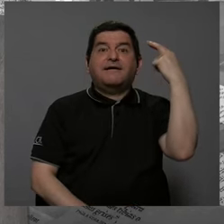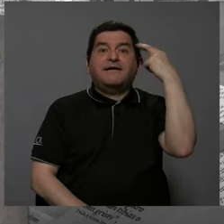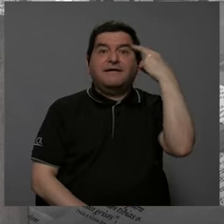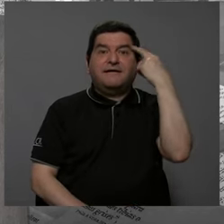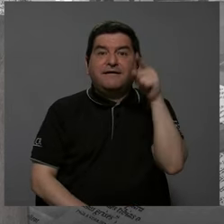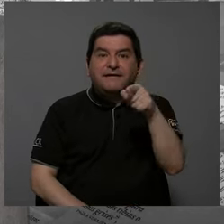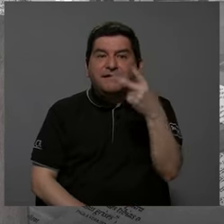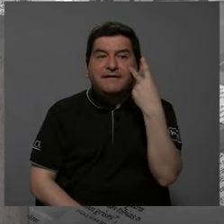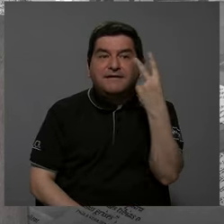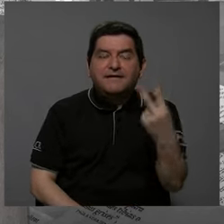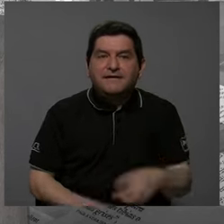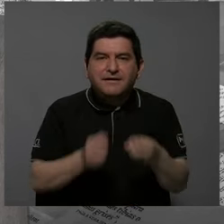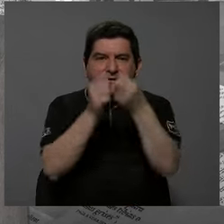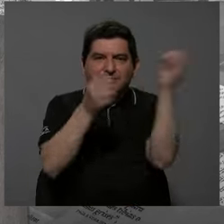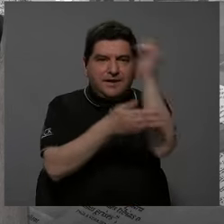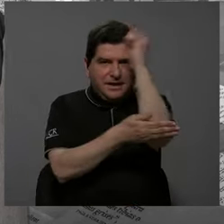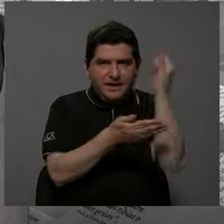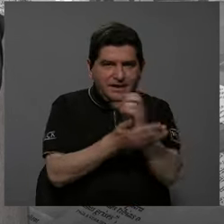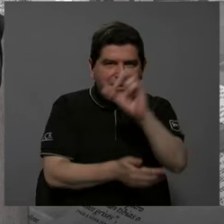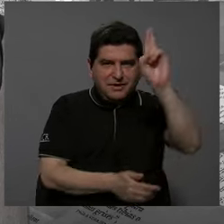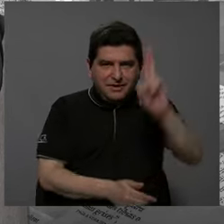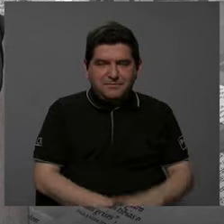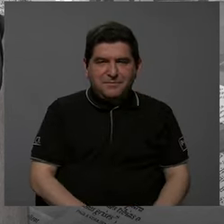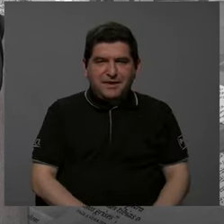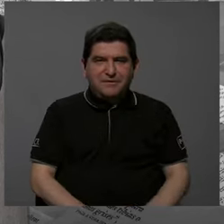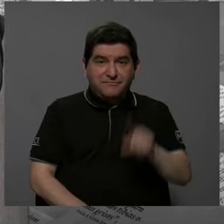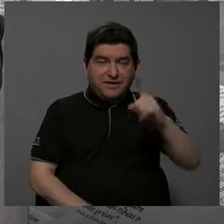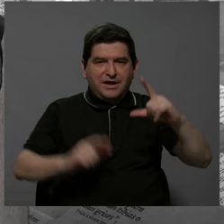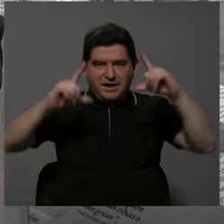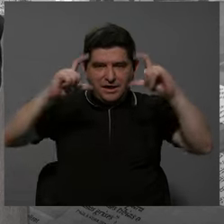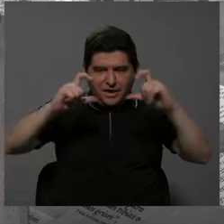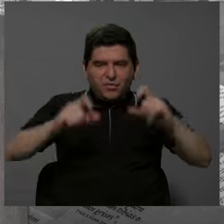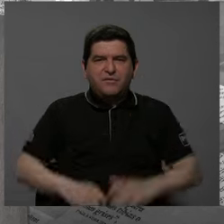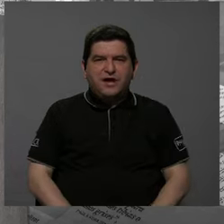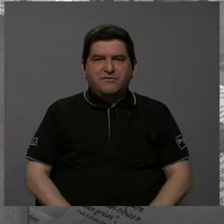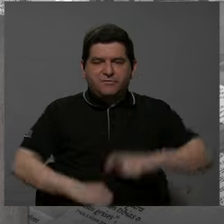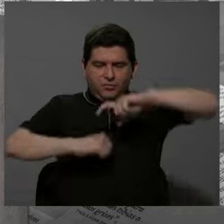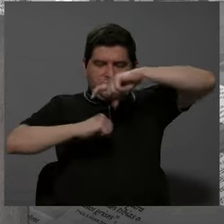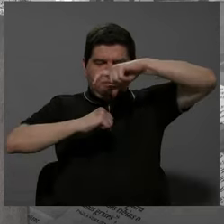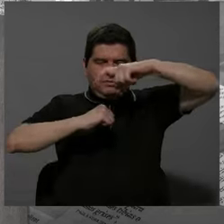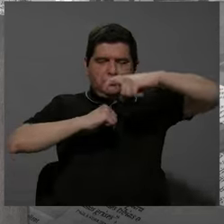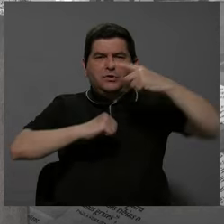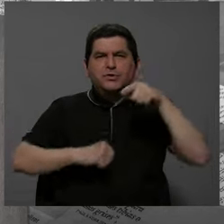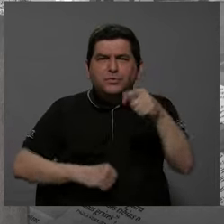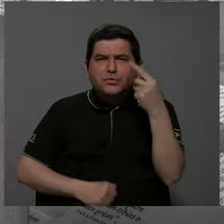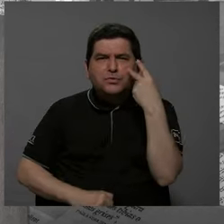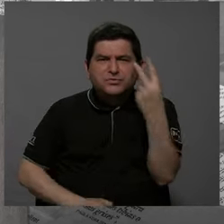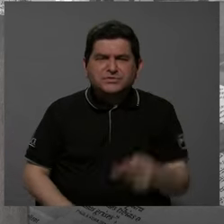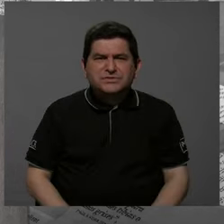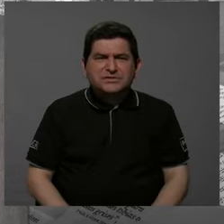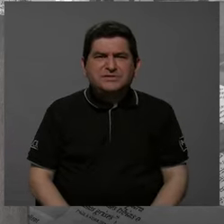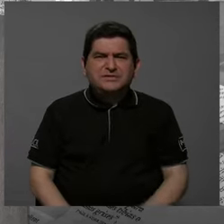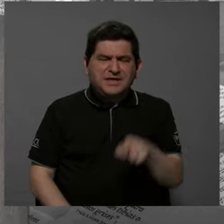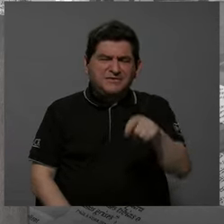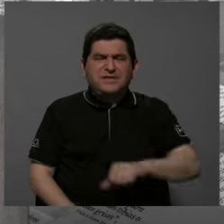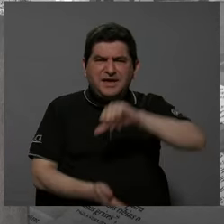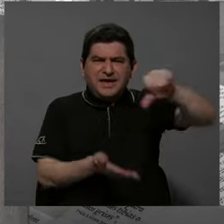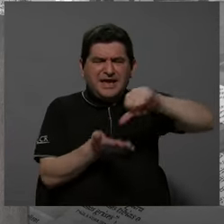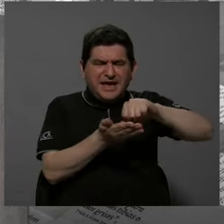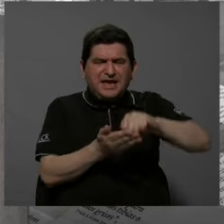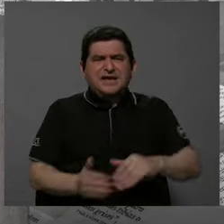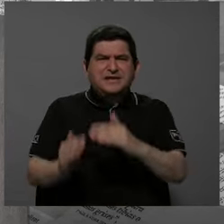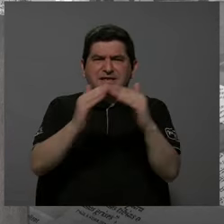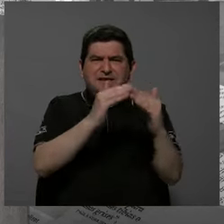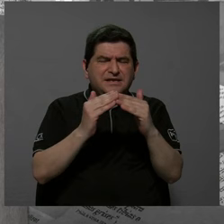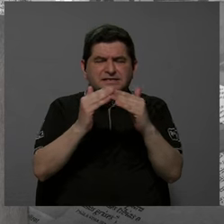eso es que usted ve el mapa de Costa Rica, y si lo ve de una foto satelital, usted ve una masa conurbada en el centro